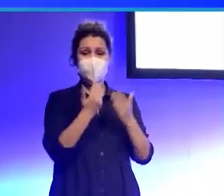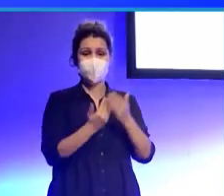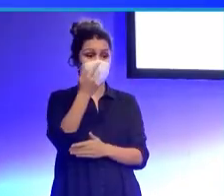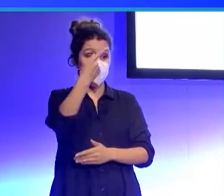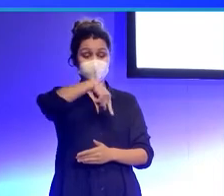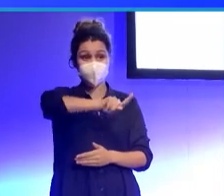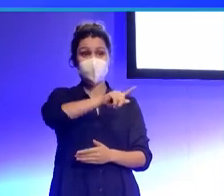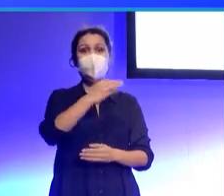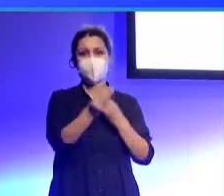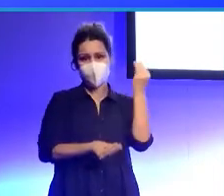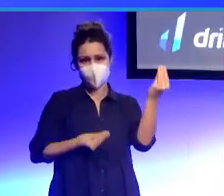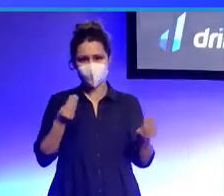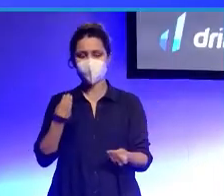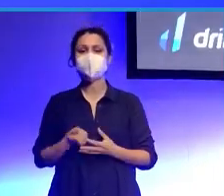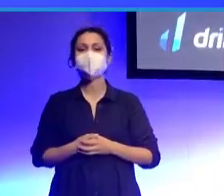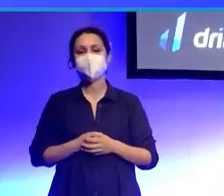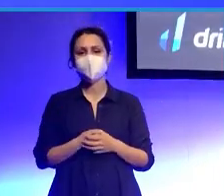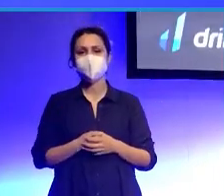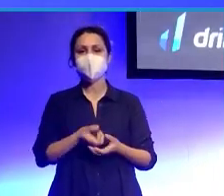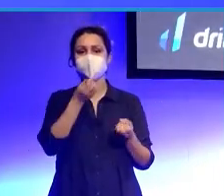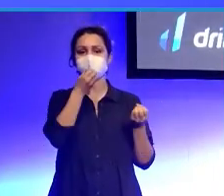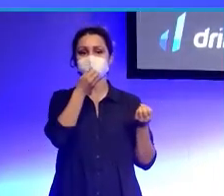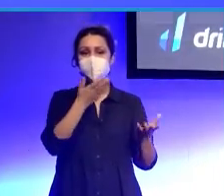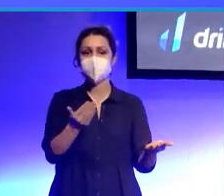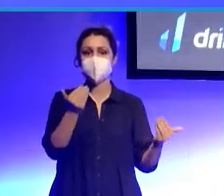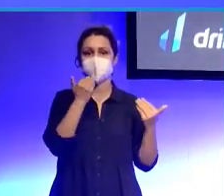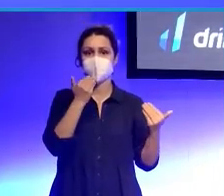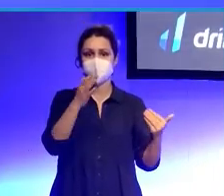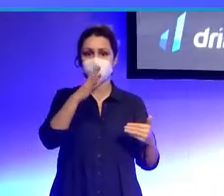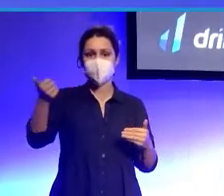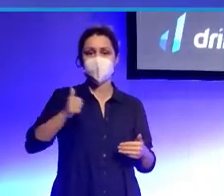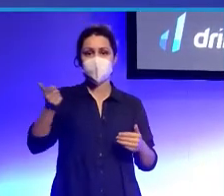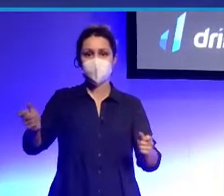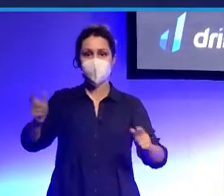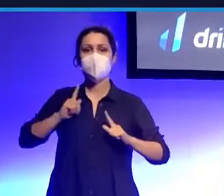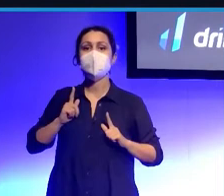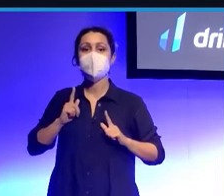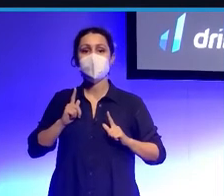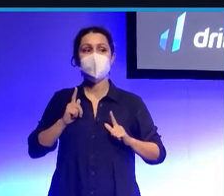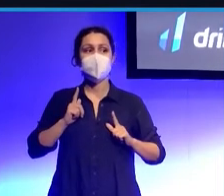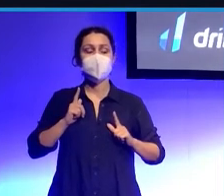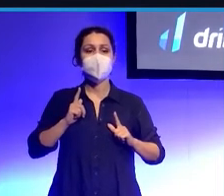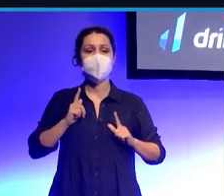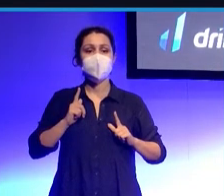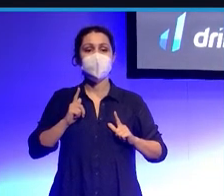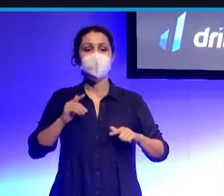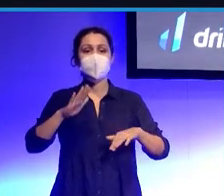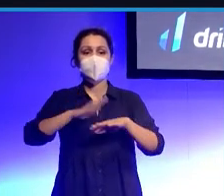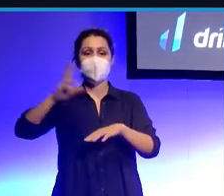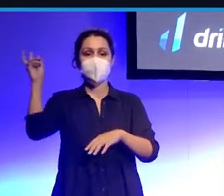montado. Y bueno, muchas gracias por darnos la oportunidad, sobre todo, de venir a explicar qué es DripLab.